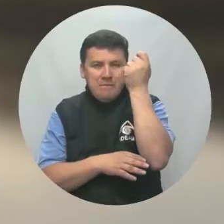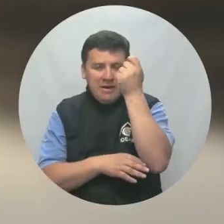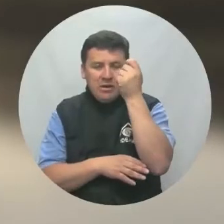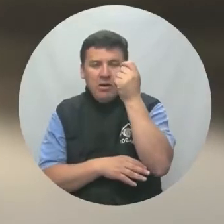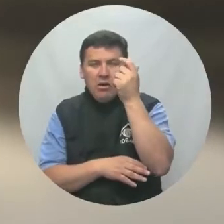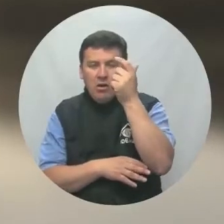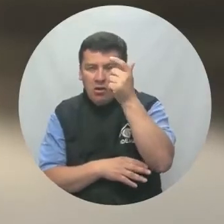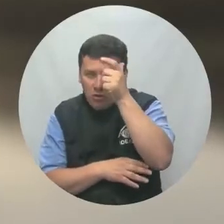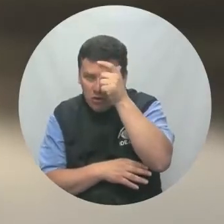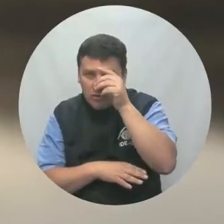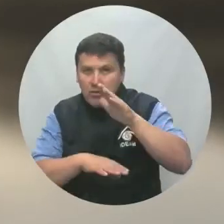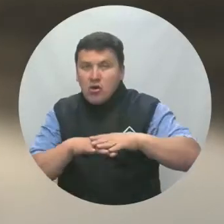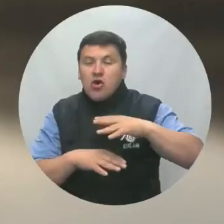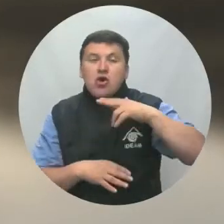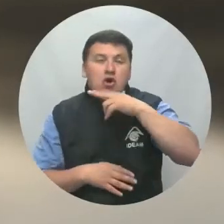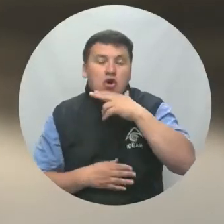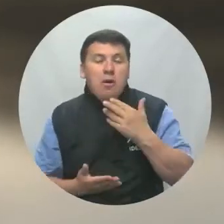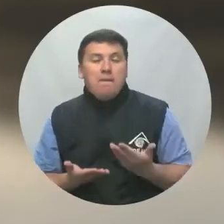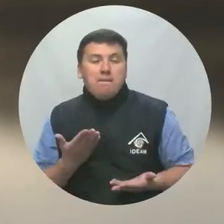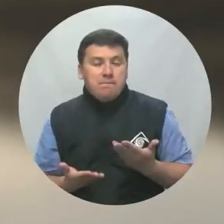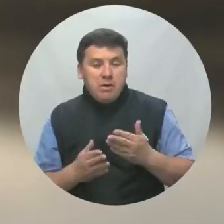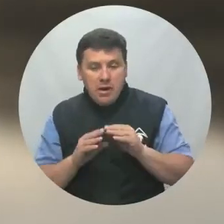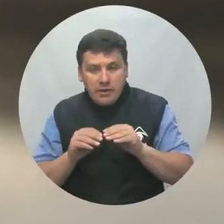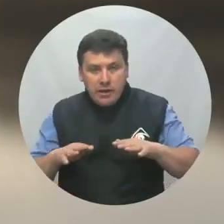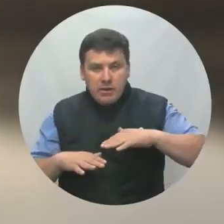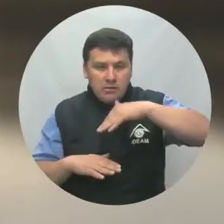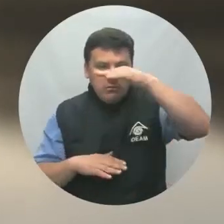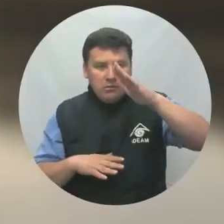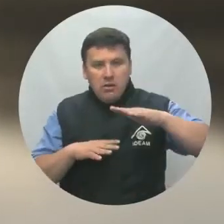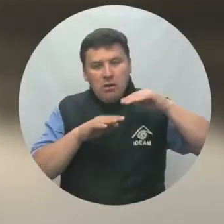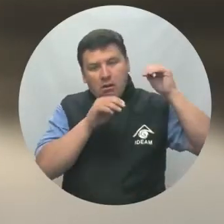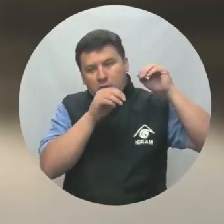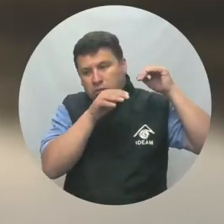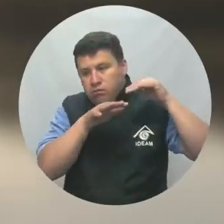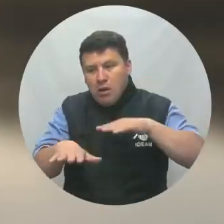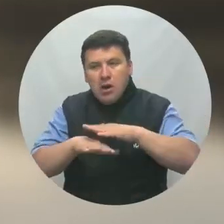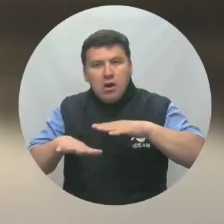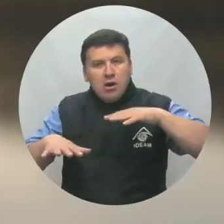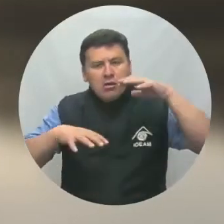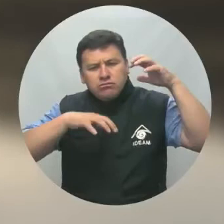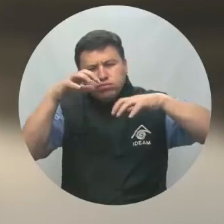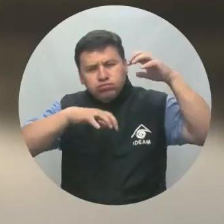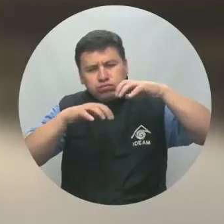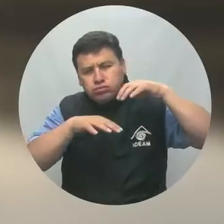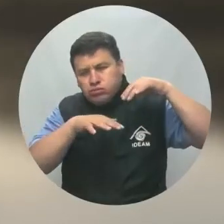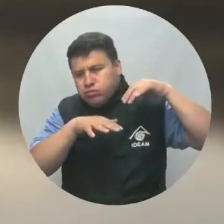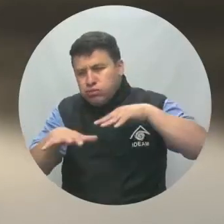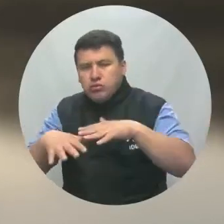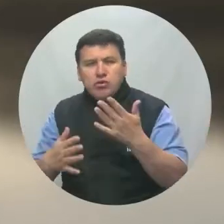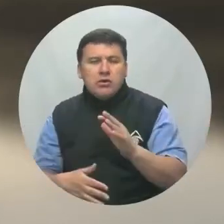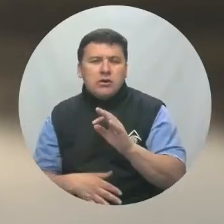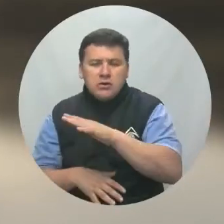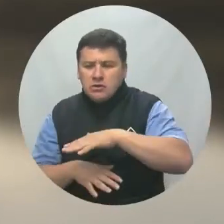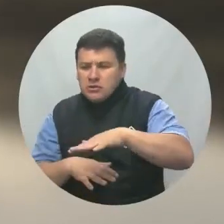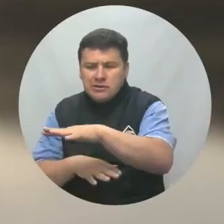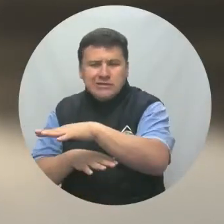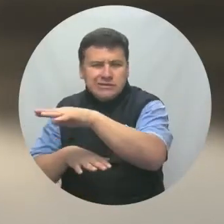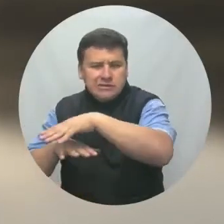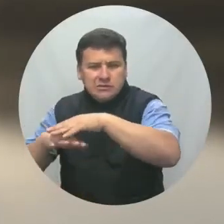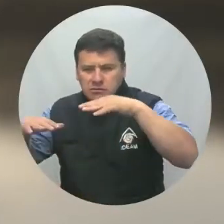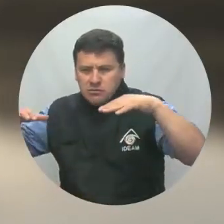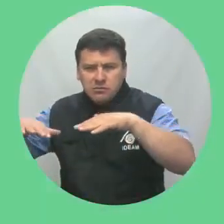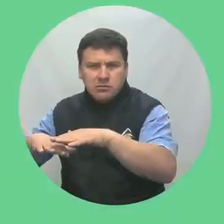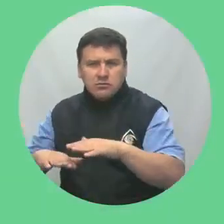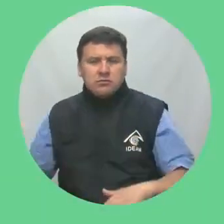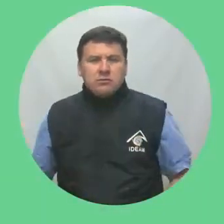en cercanías al municipio de Nueva Esperanza, Córdoba. Alerta roja por alta probabilidad de deslizamientos de tierra causados por las fuertes lluvias